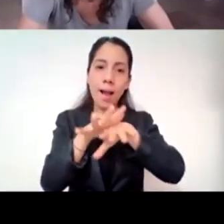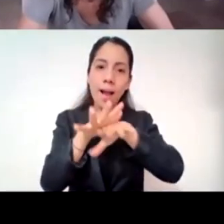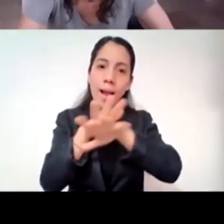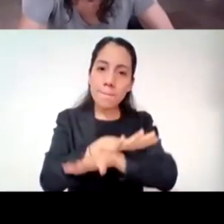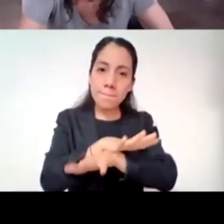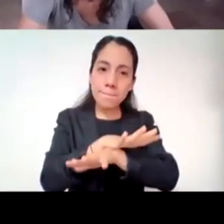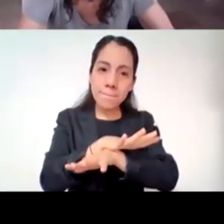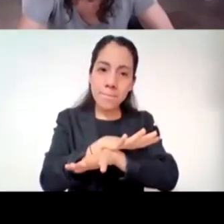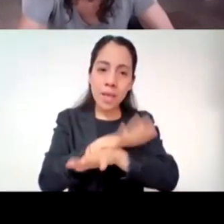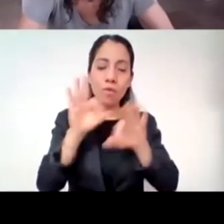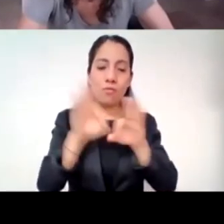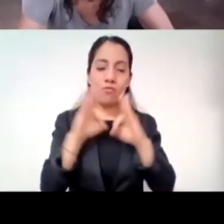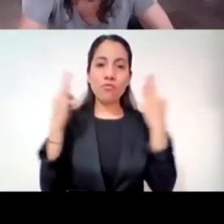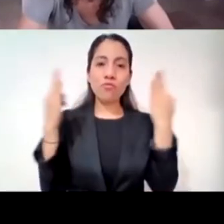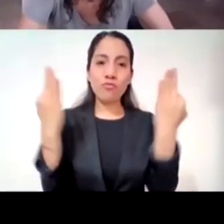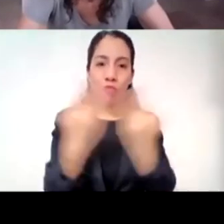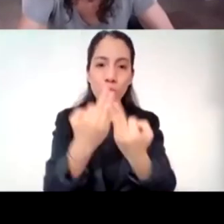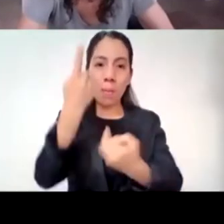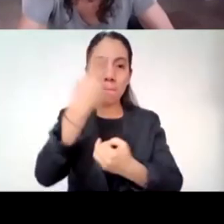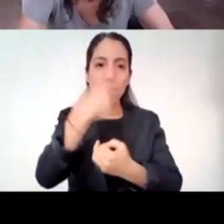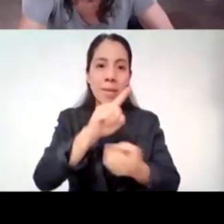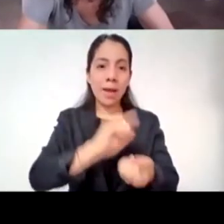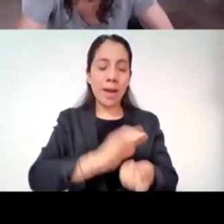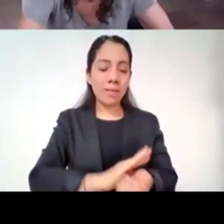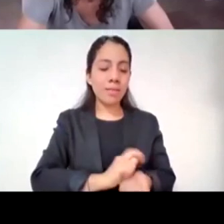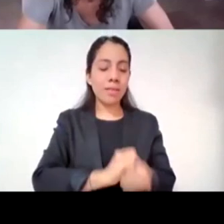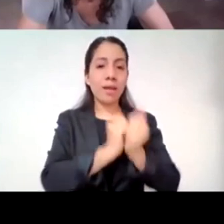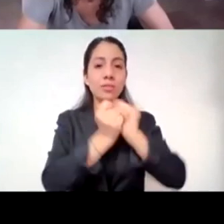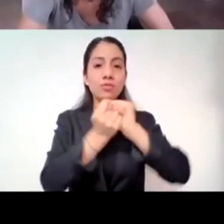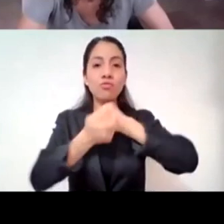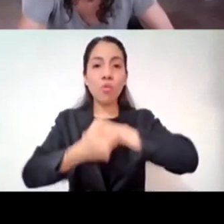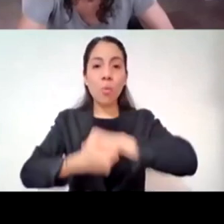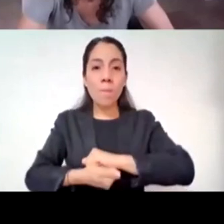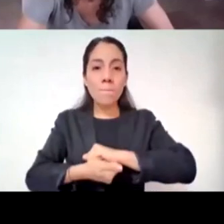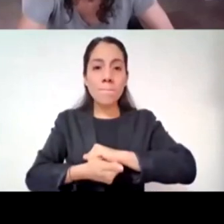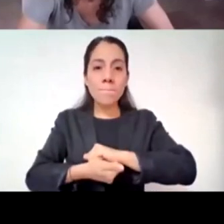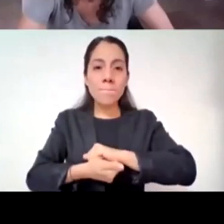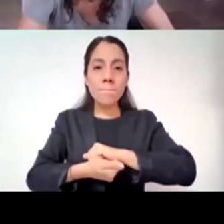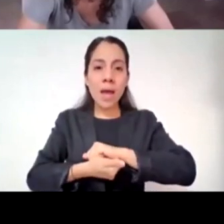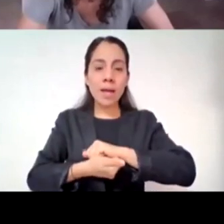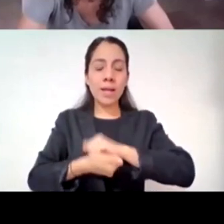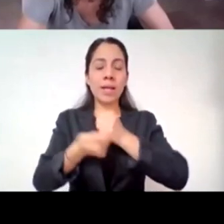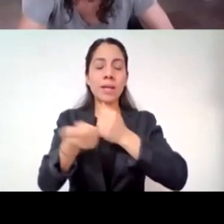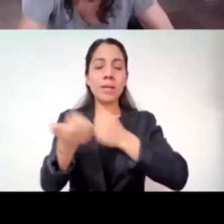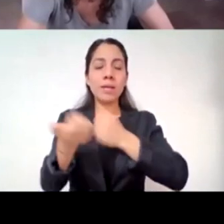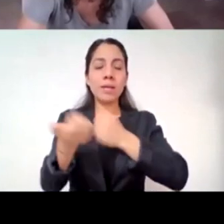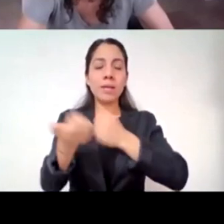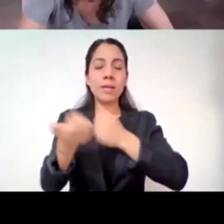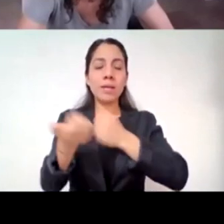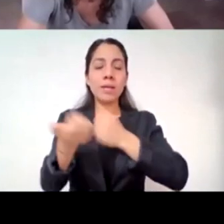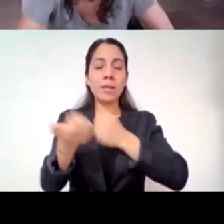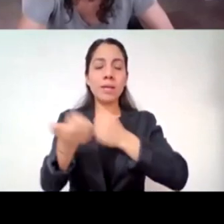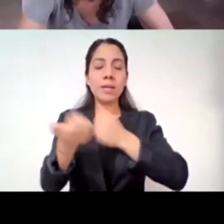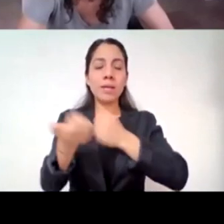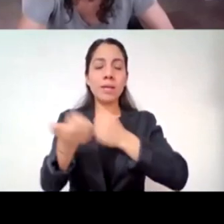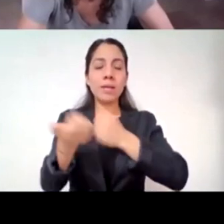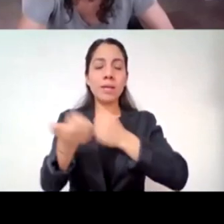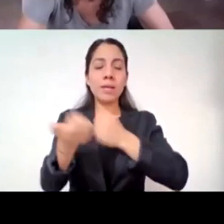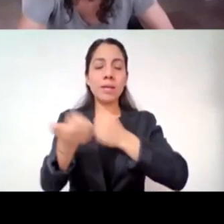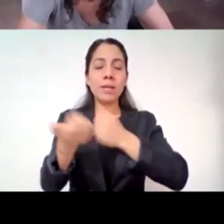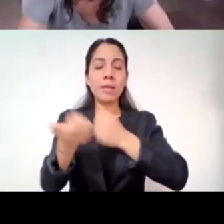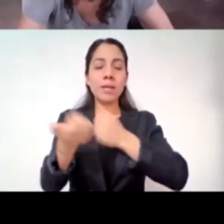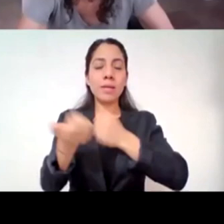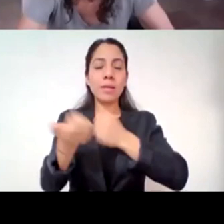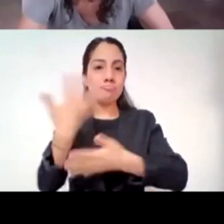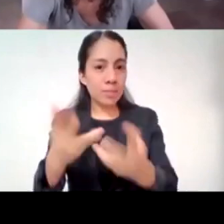un poquito el lenguaje, ¿no? Y de poder entender, por ejemplo, que esto, eso que está pasando ahorita